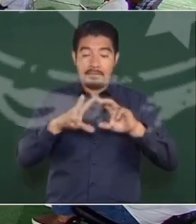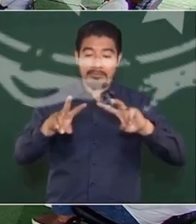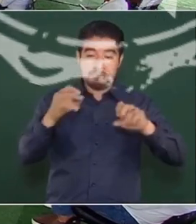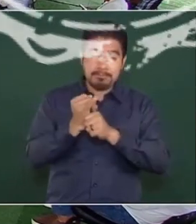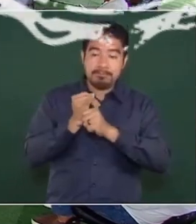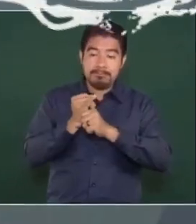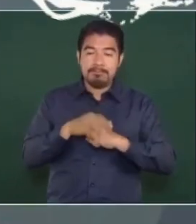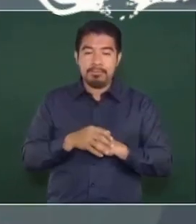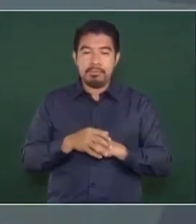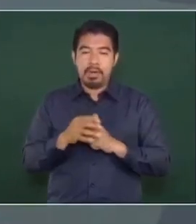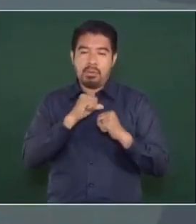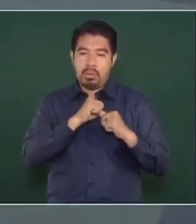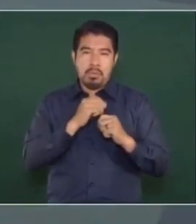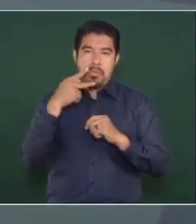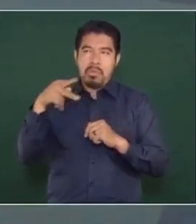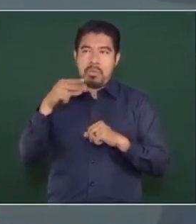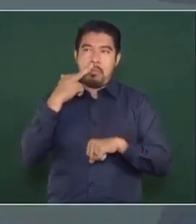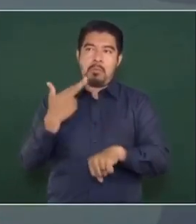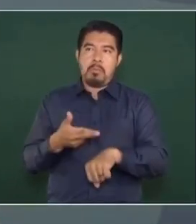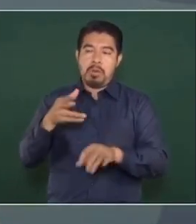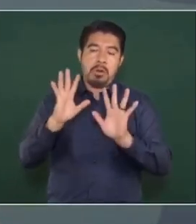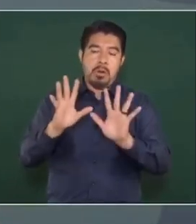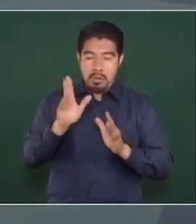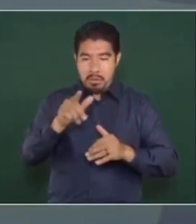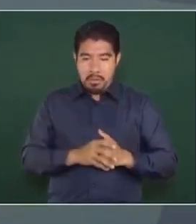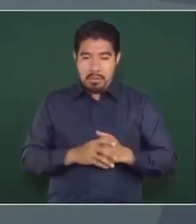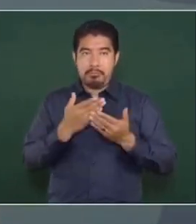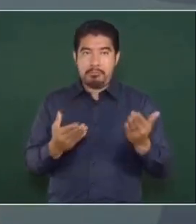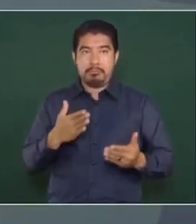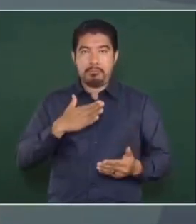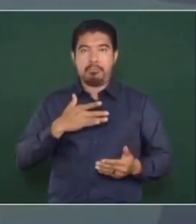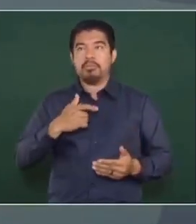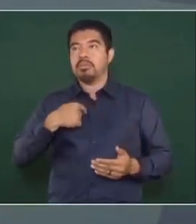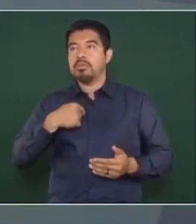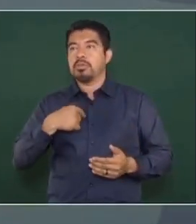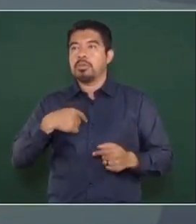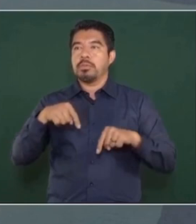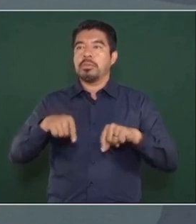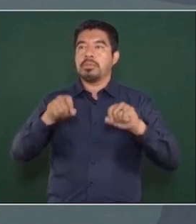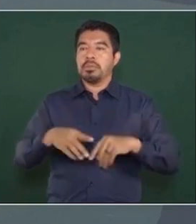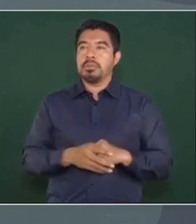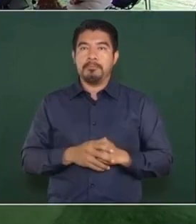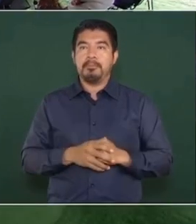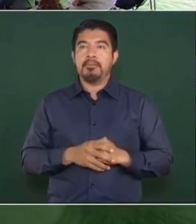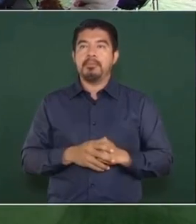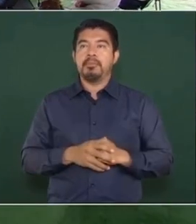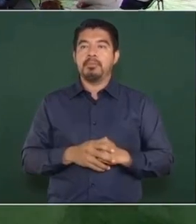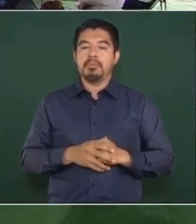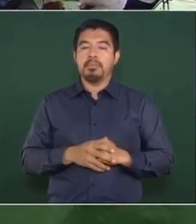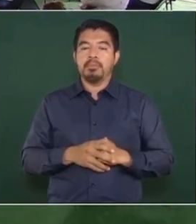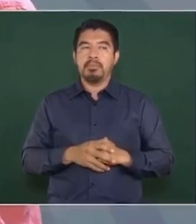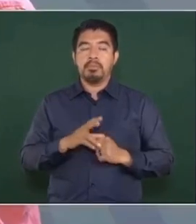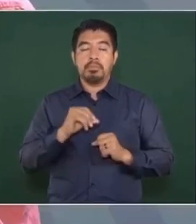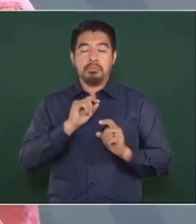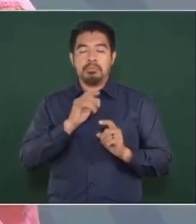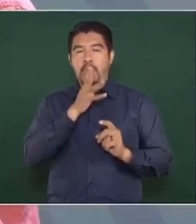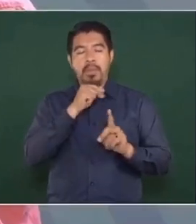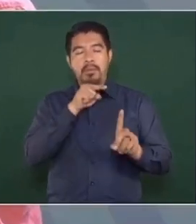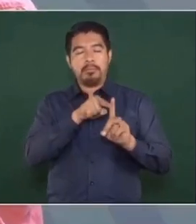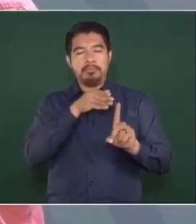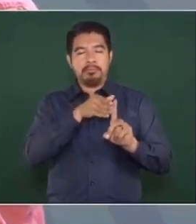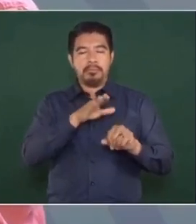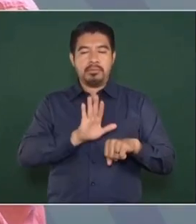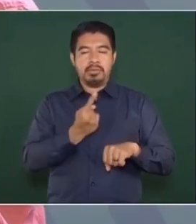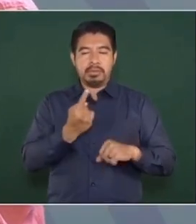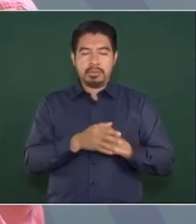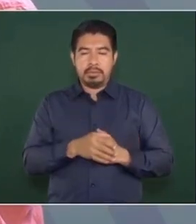Ahí tiene que resolverlo la autoridad competente. Yo en este caso no soy objetivo del todo porque